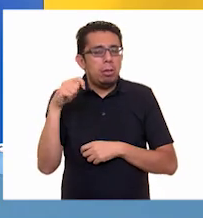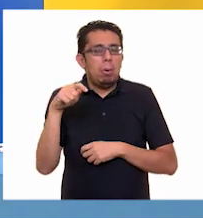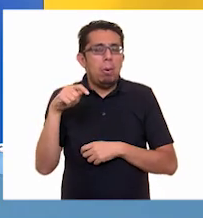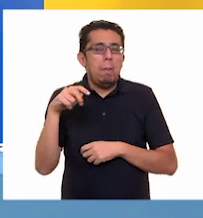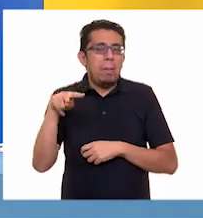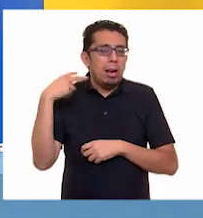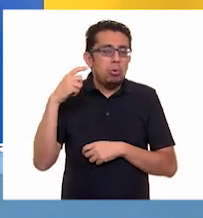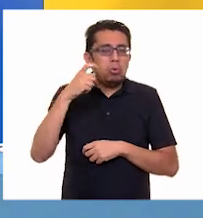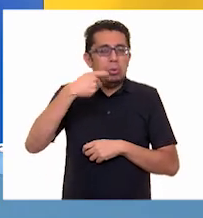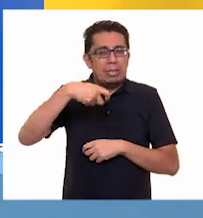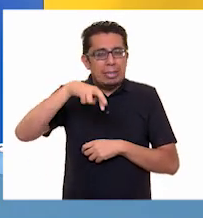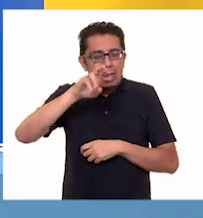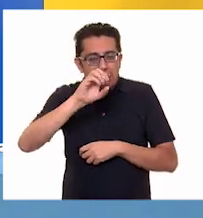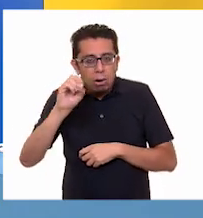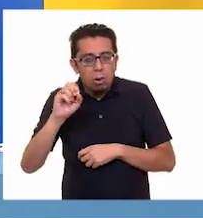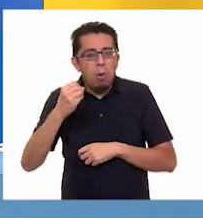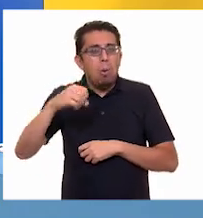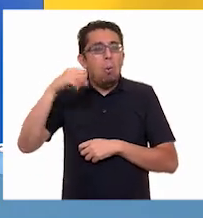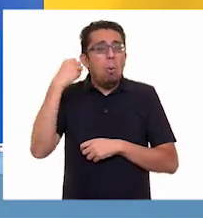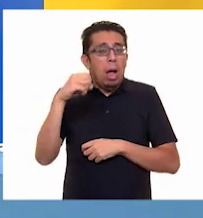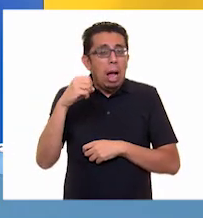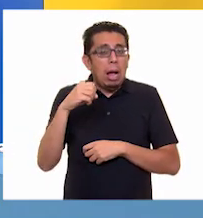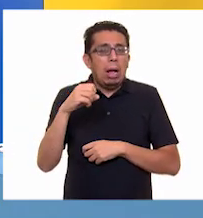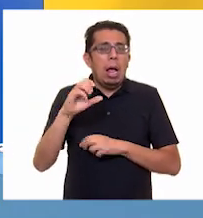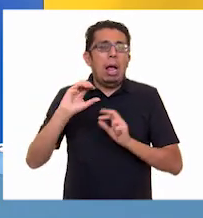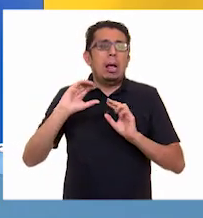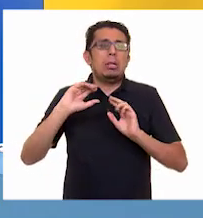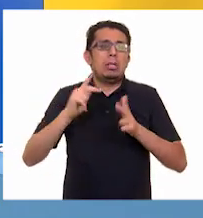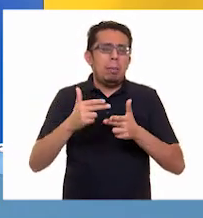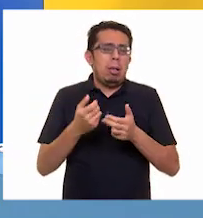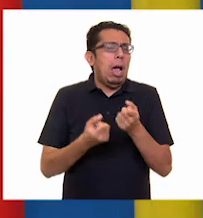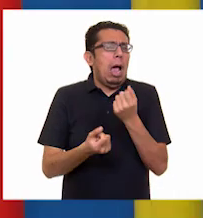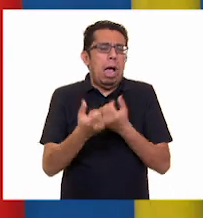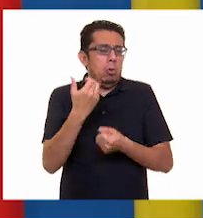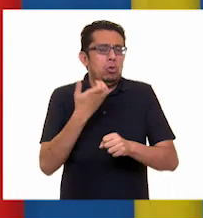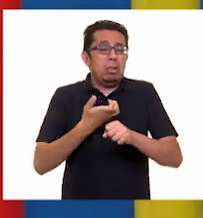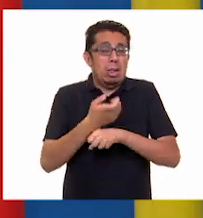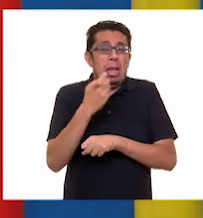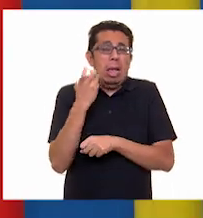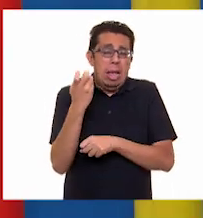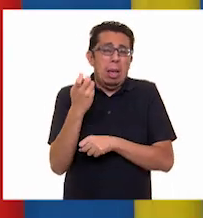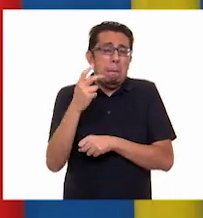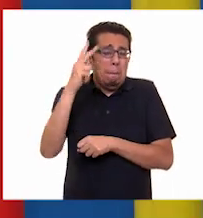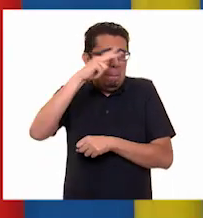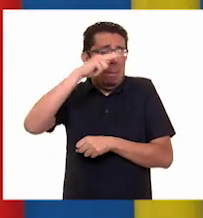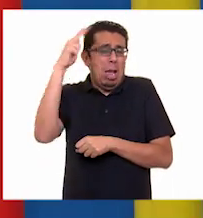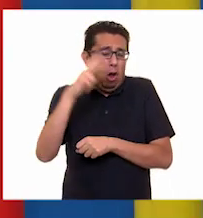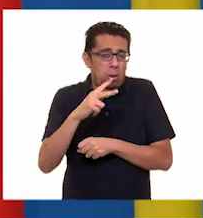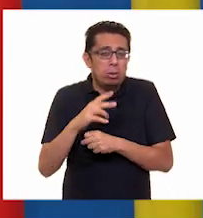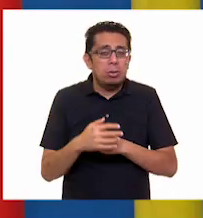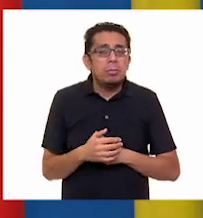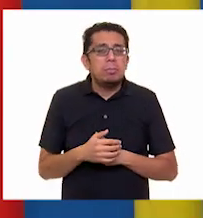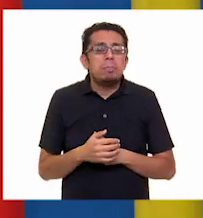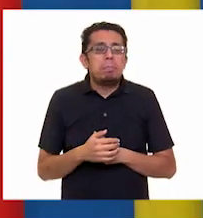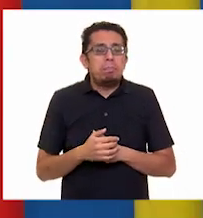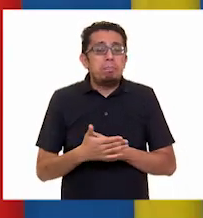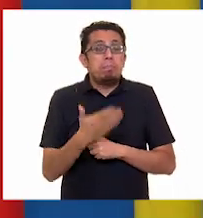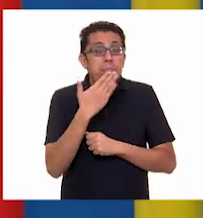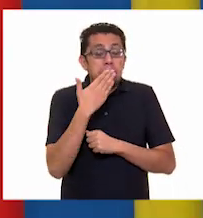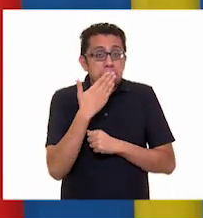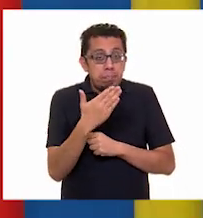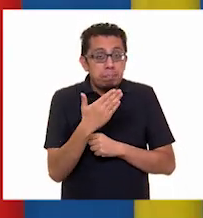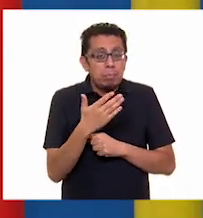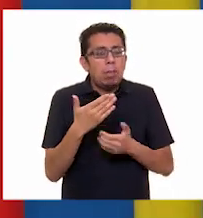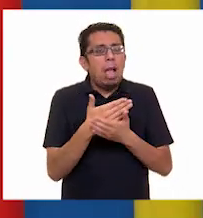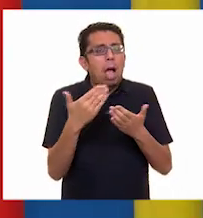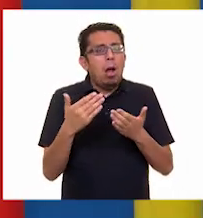Roo, Oaxaca, Chiapas y por decir algunos. Muy buena aportación, Larisa. Ahora hablaremos del